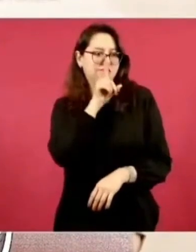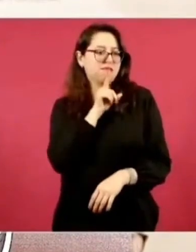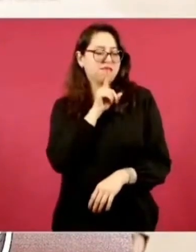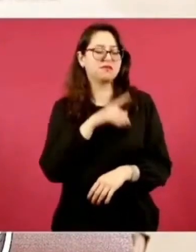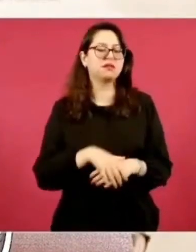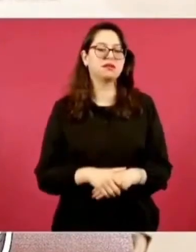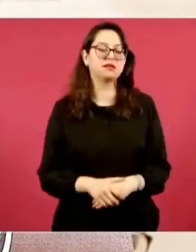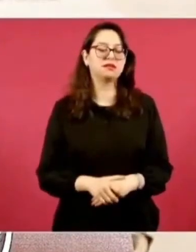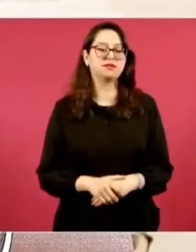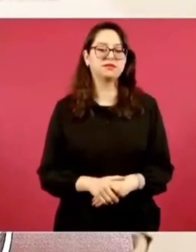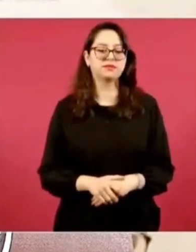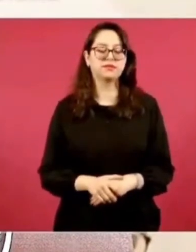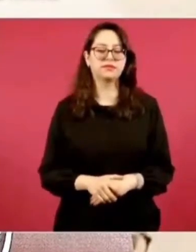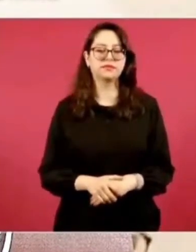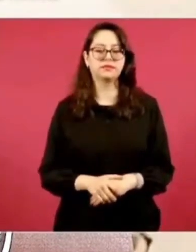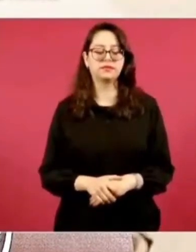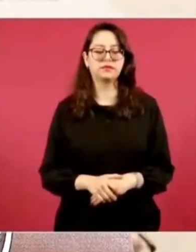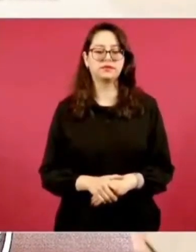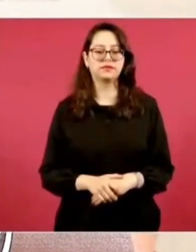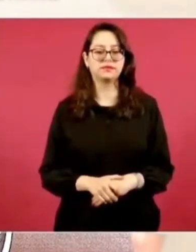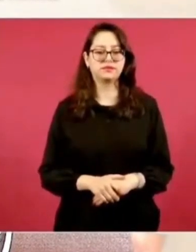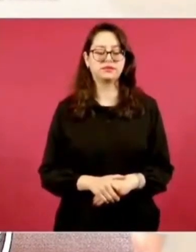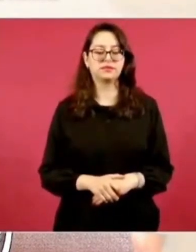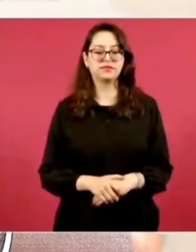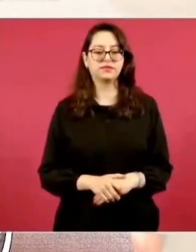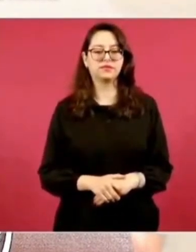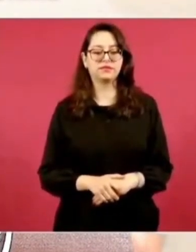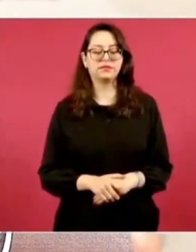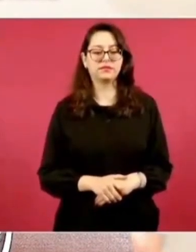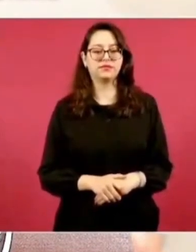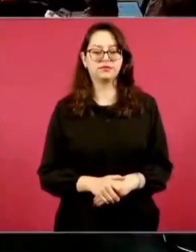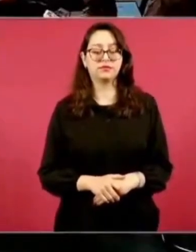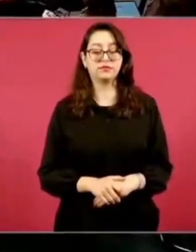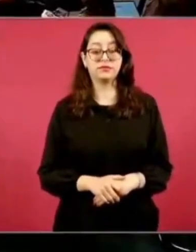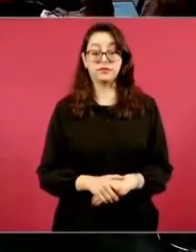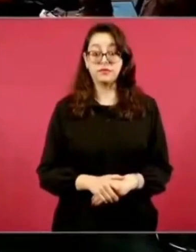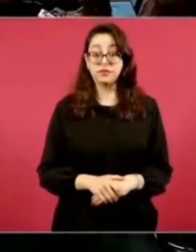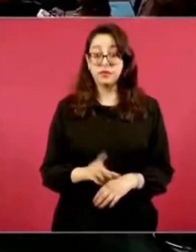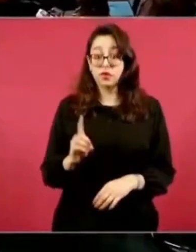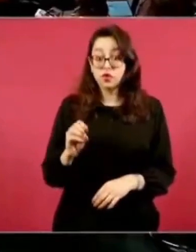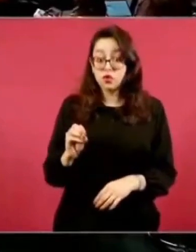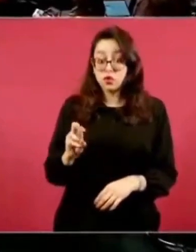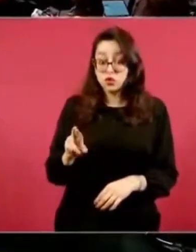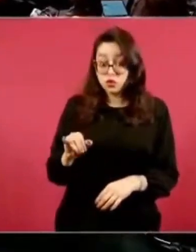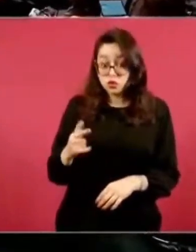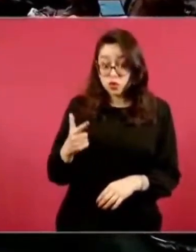López Orica fue López ¿López Orica? No creo.